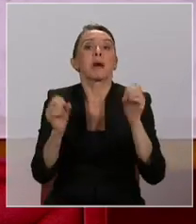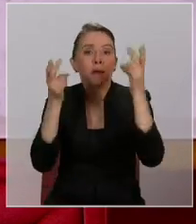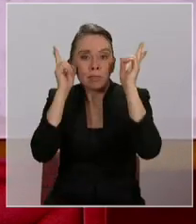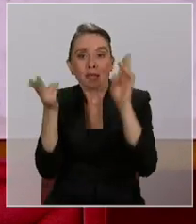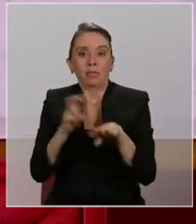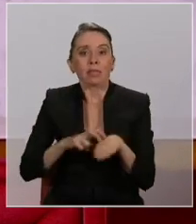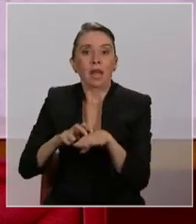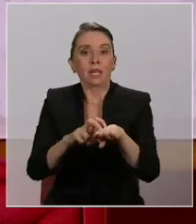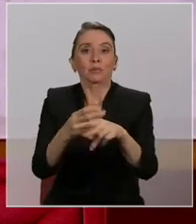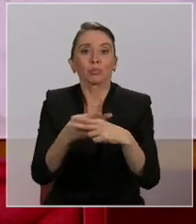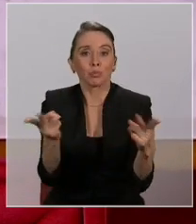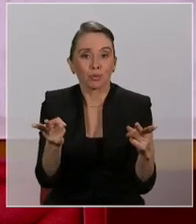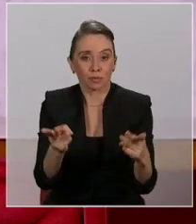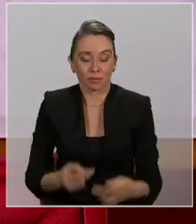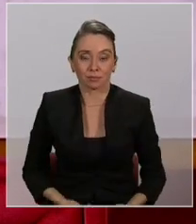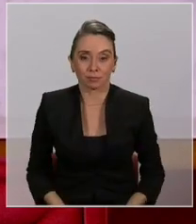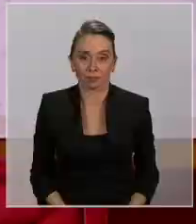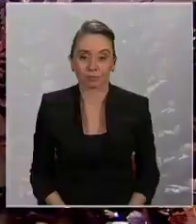público.